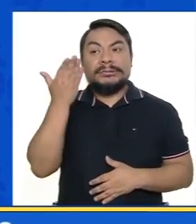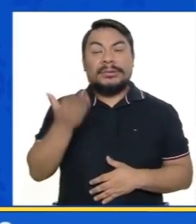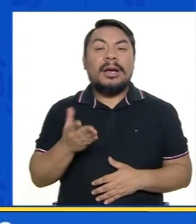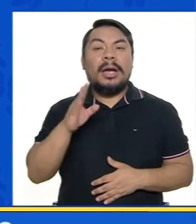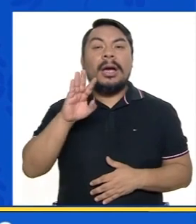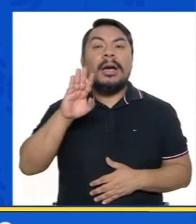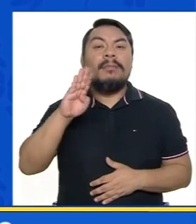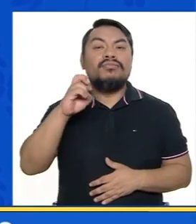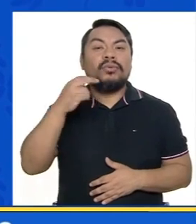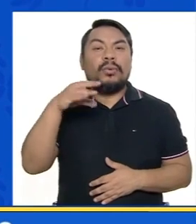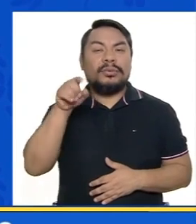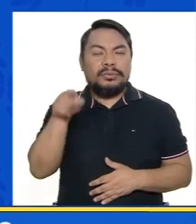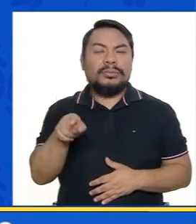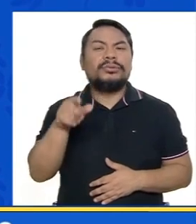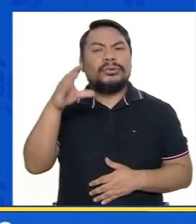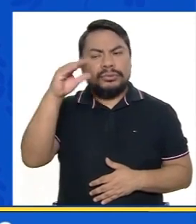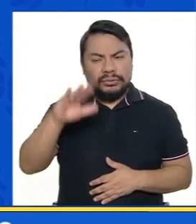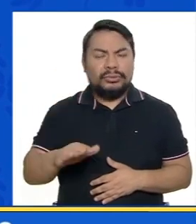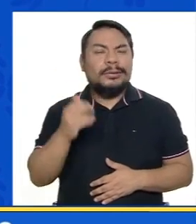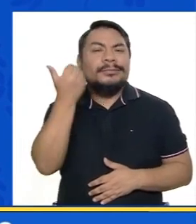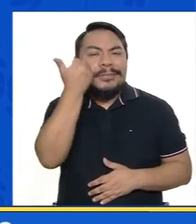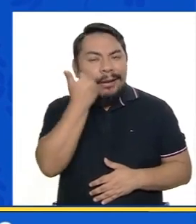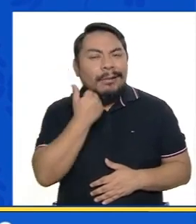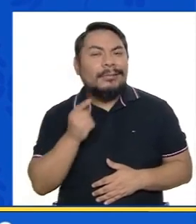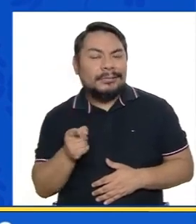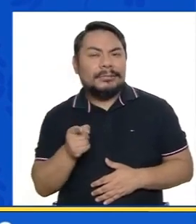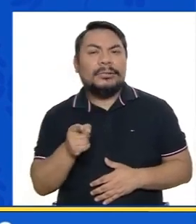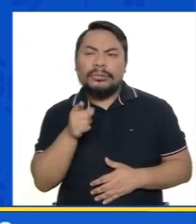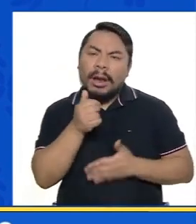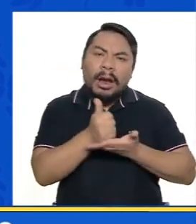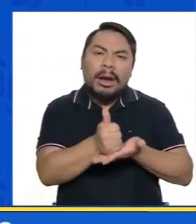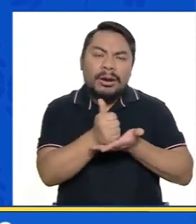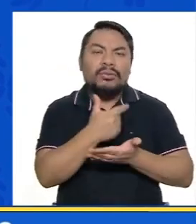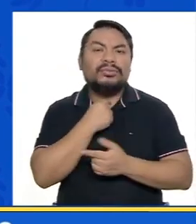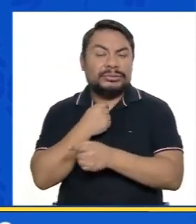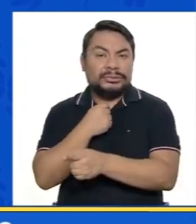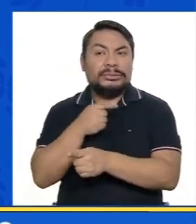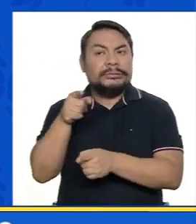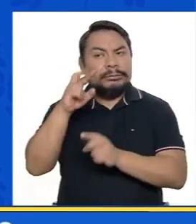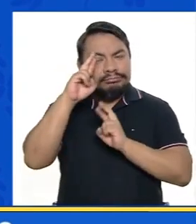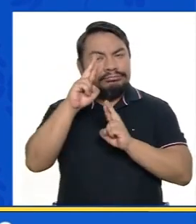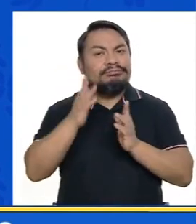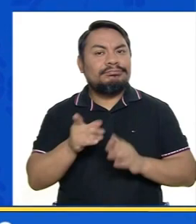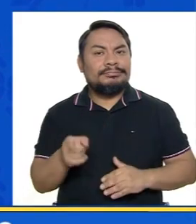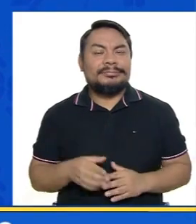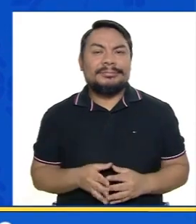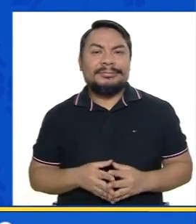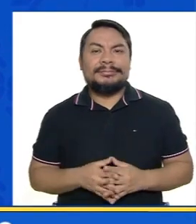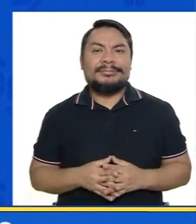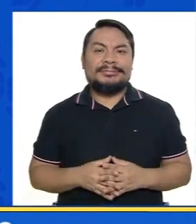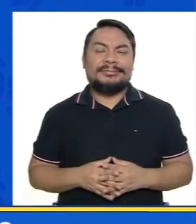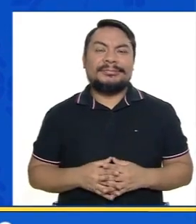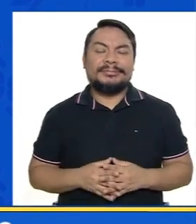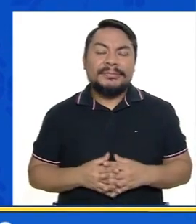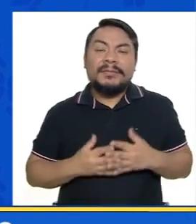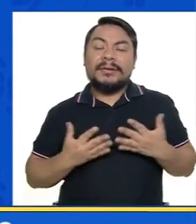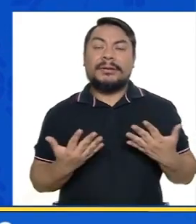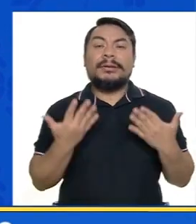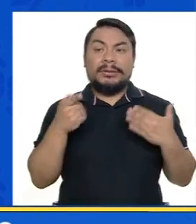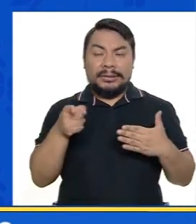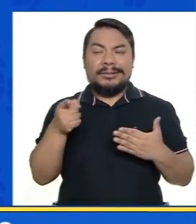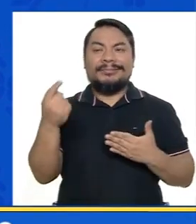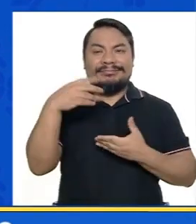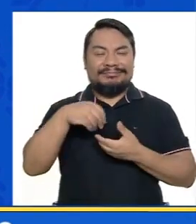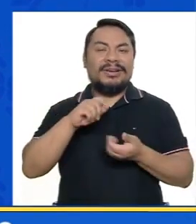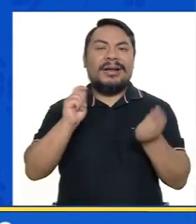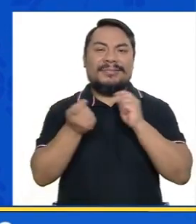Bruno es un niño cariñoso, solidario, respetuoso. Y